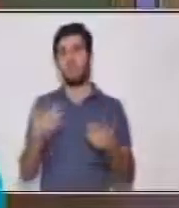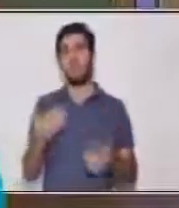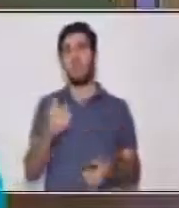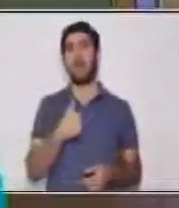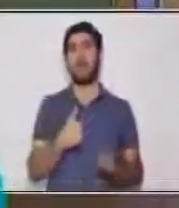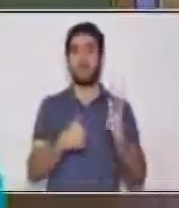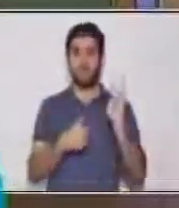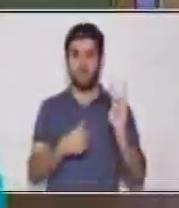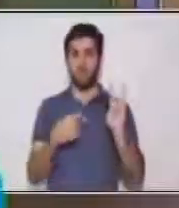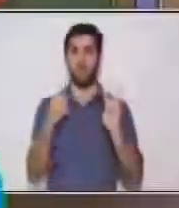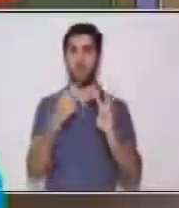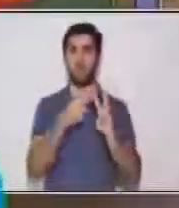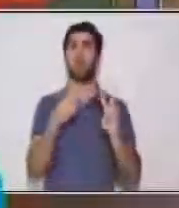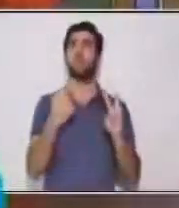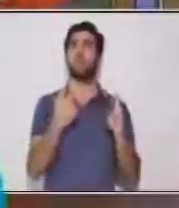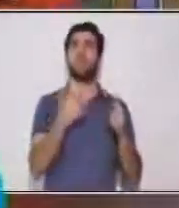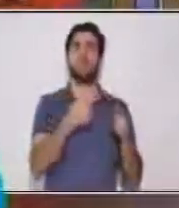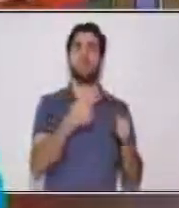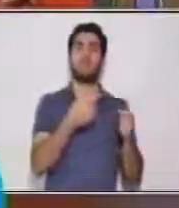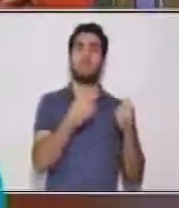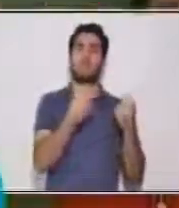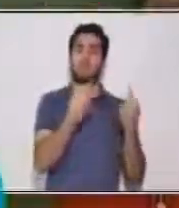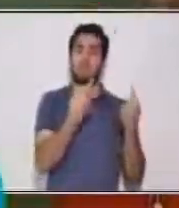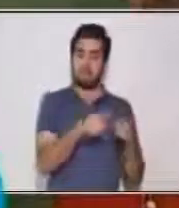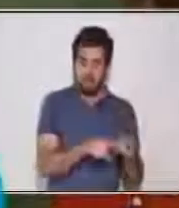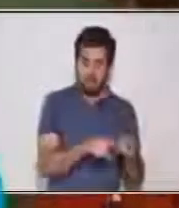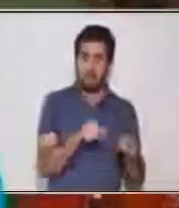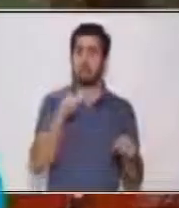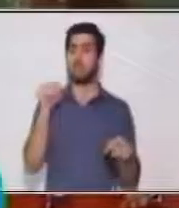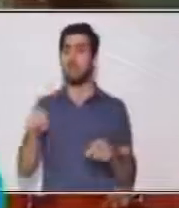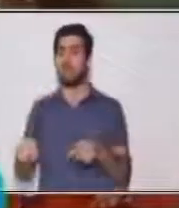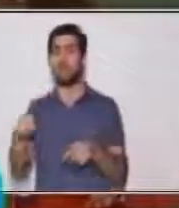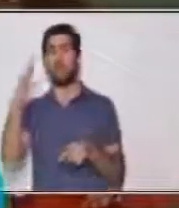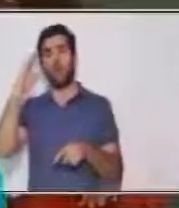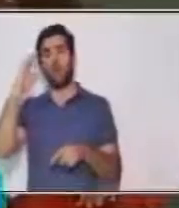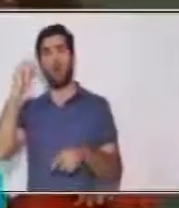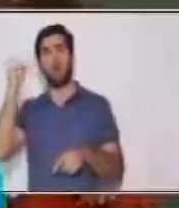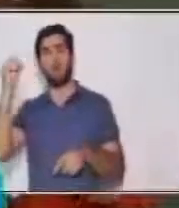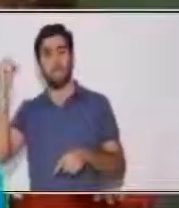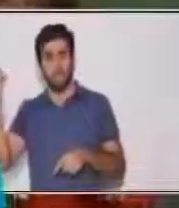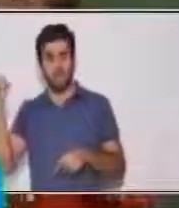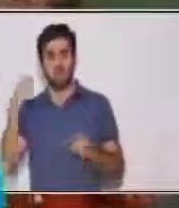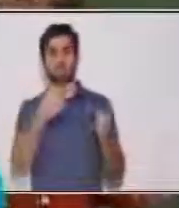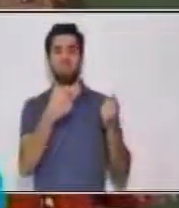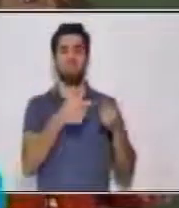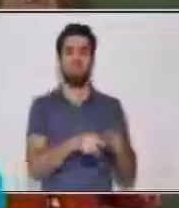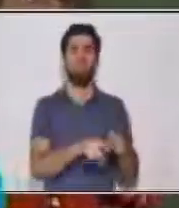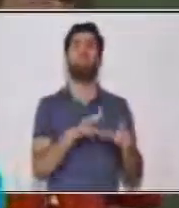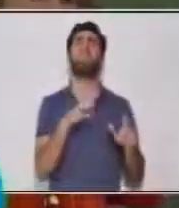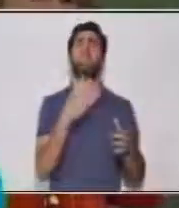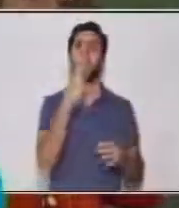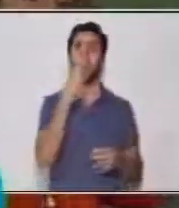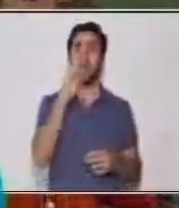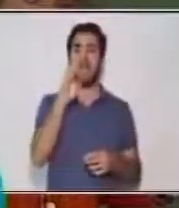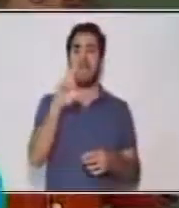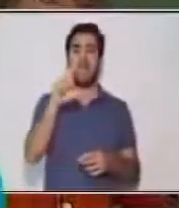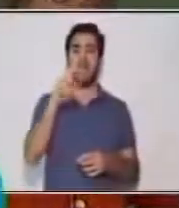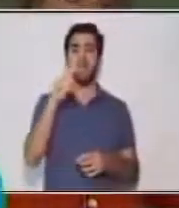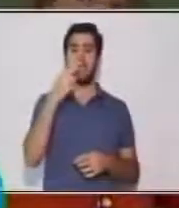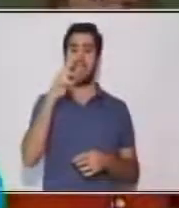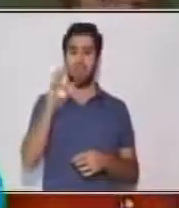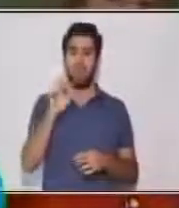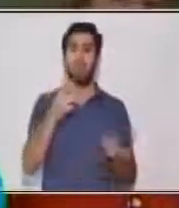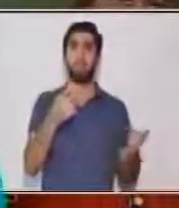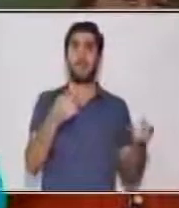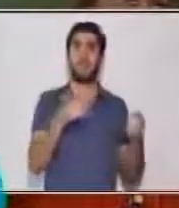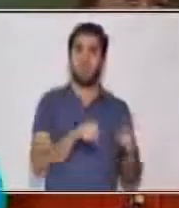principales que son el hecho y la opinión. Un hecho es algo que ocurre y puede ser comprobado. Por